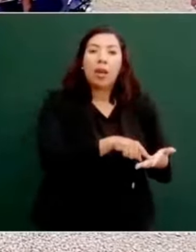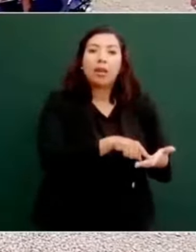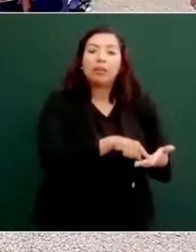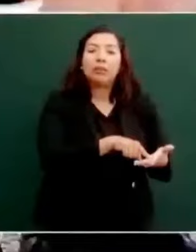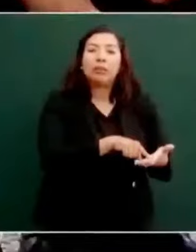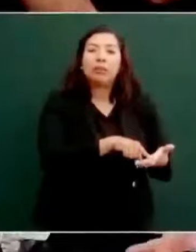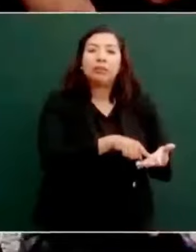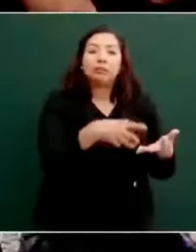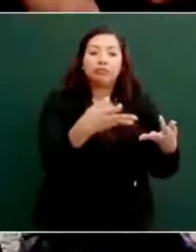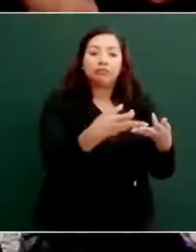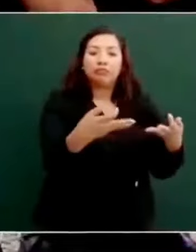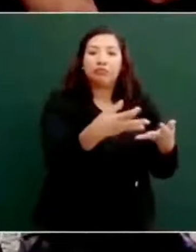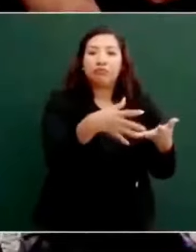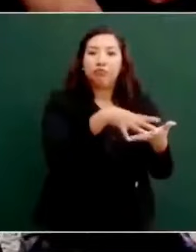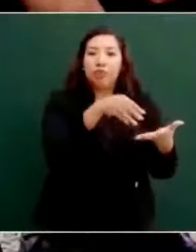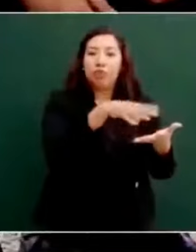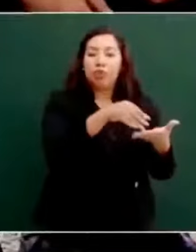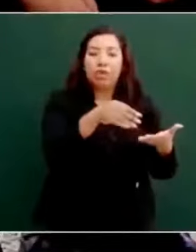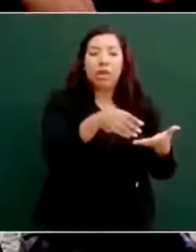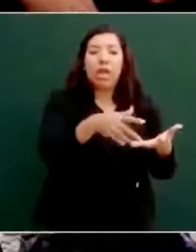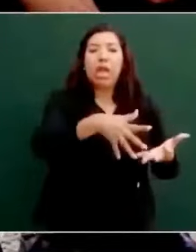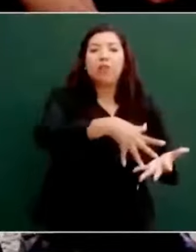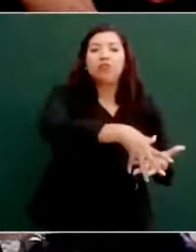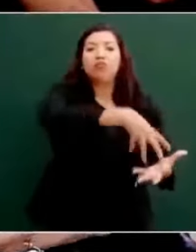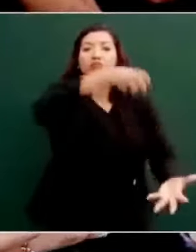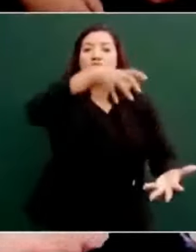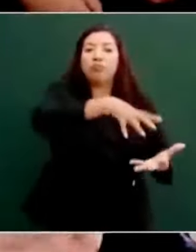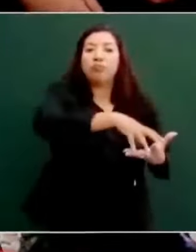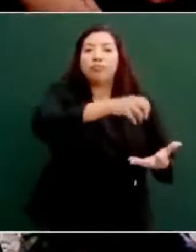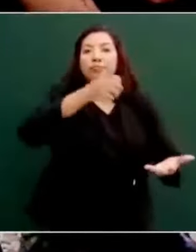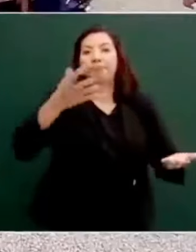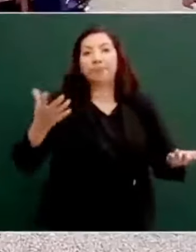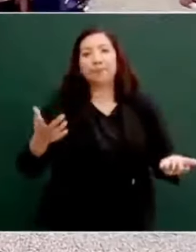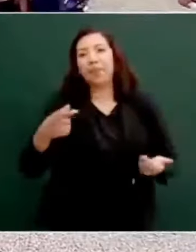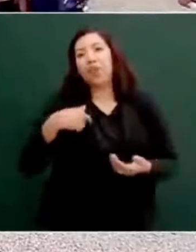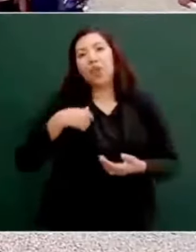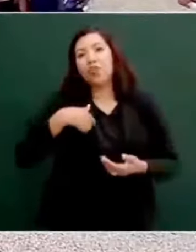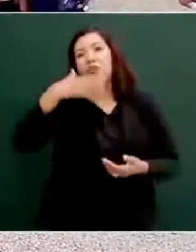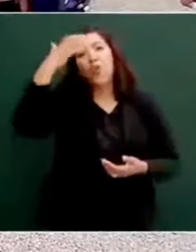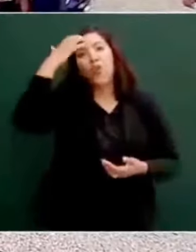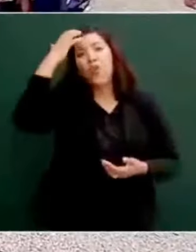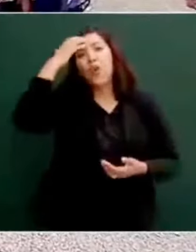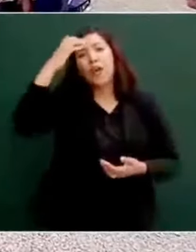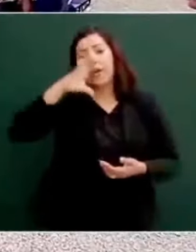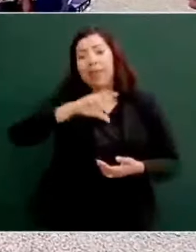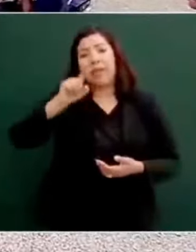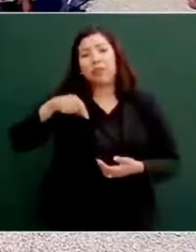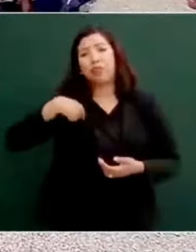pero… No, pero yo conozco a ese Cancún desde antes de que tú llegaras aquí.